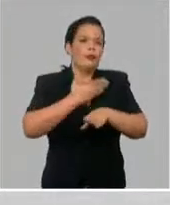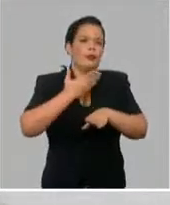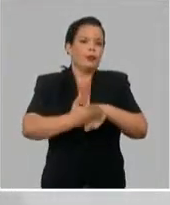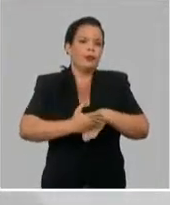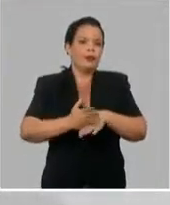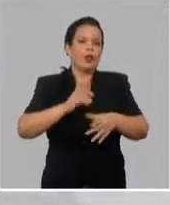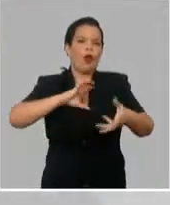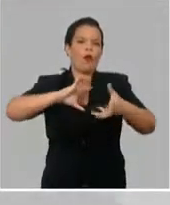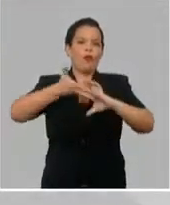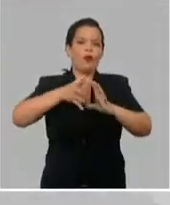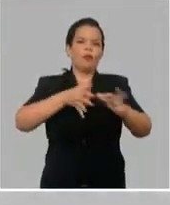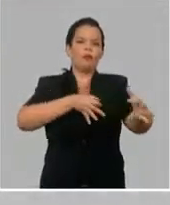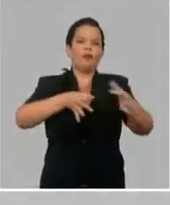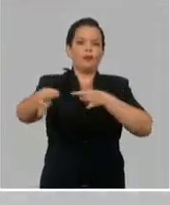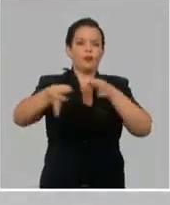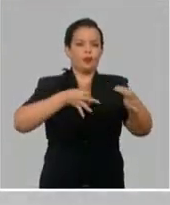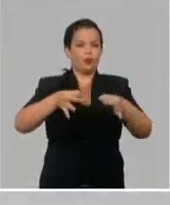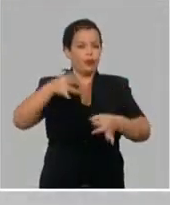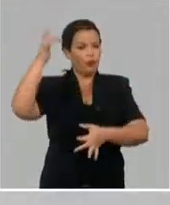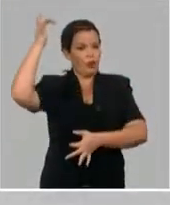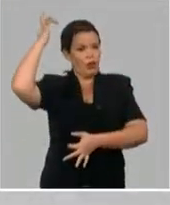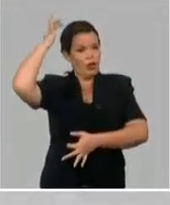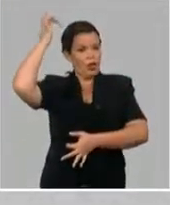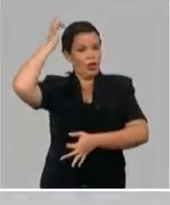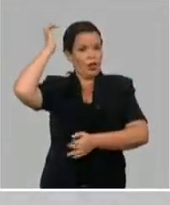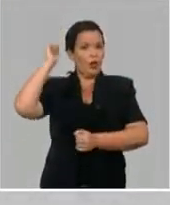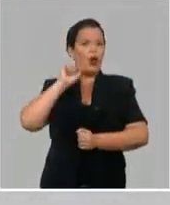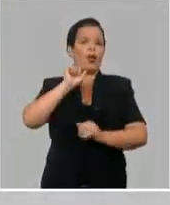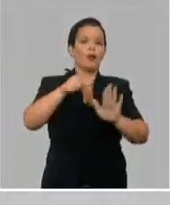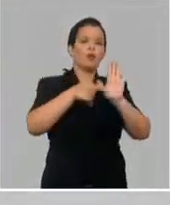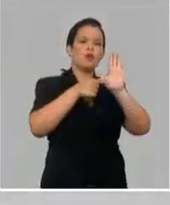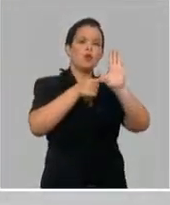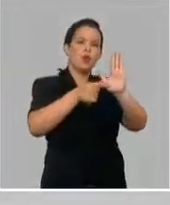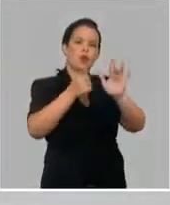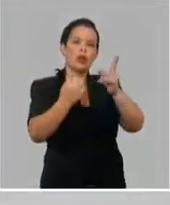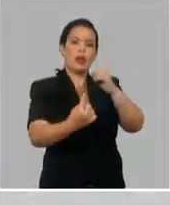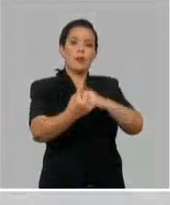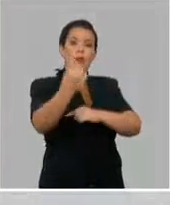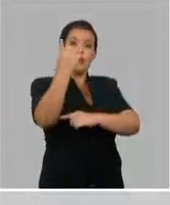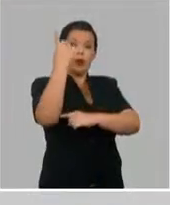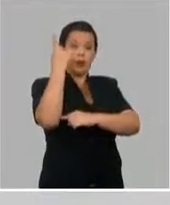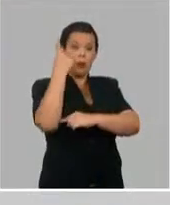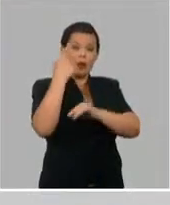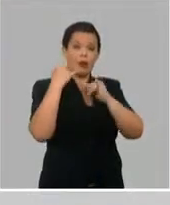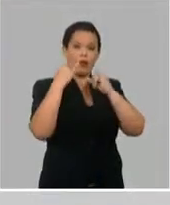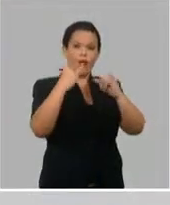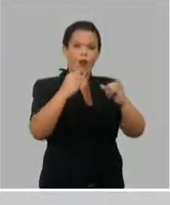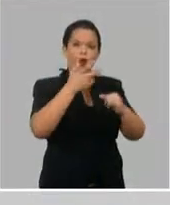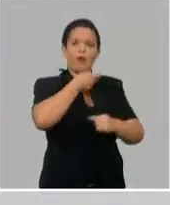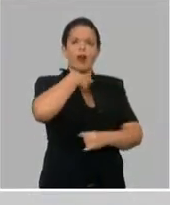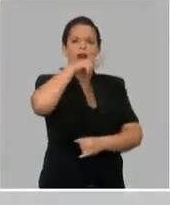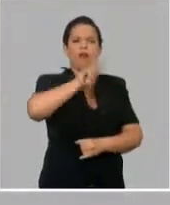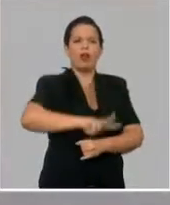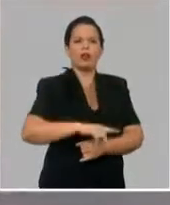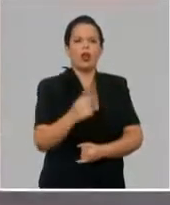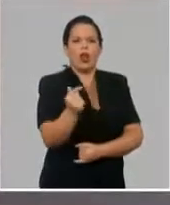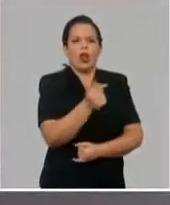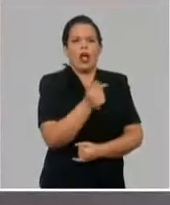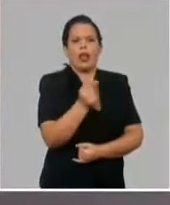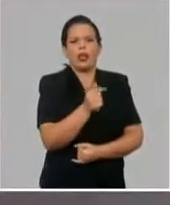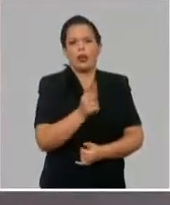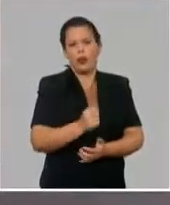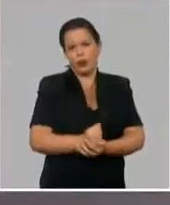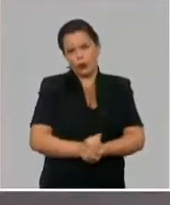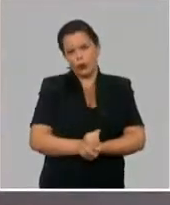magnética, en el primer reporte que salió eran negativos. Entonces, estuvieron estudiando